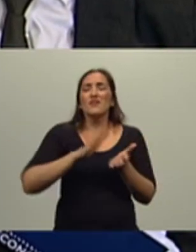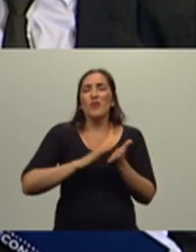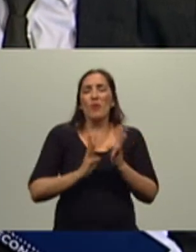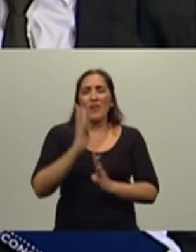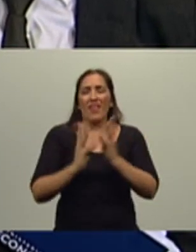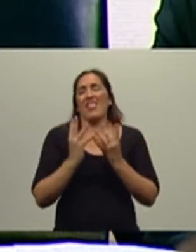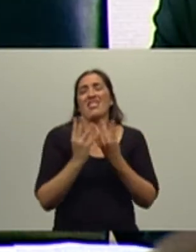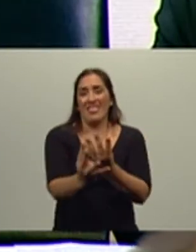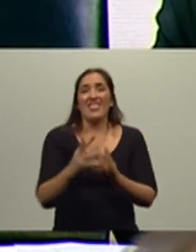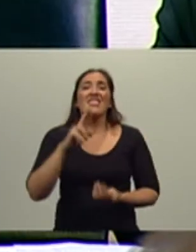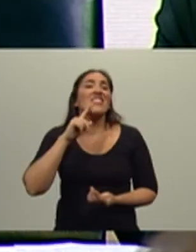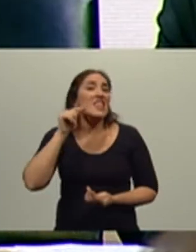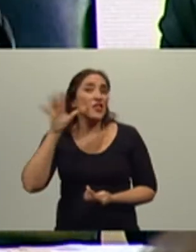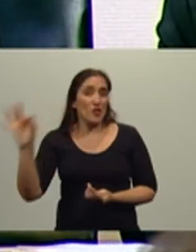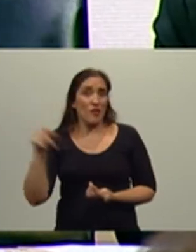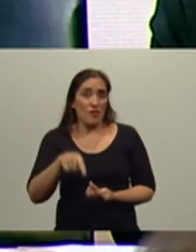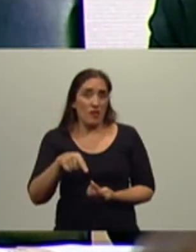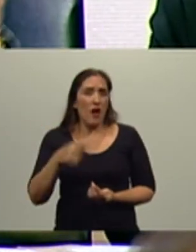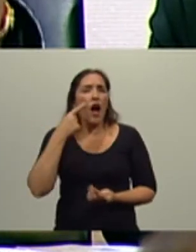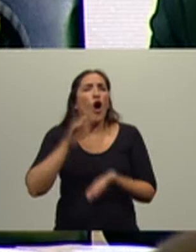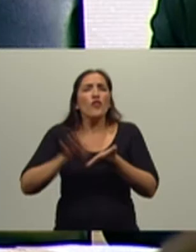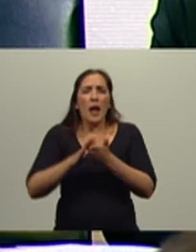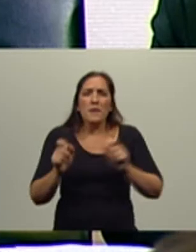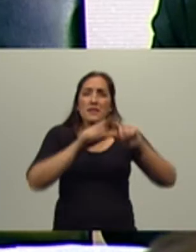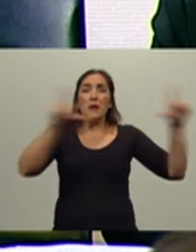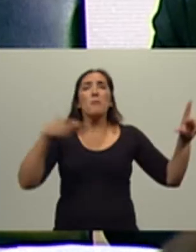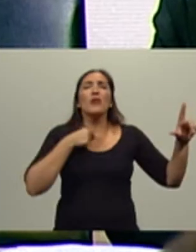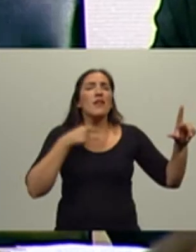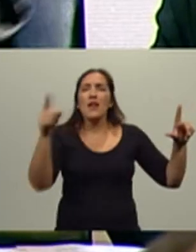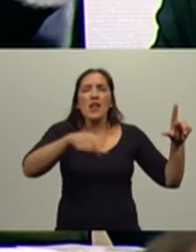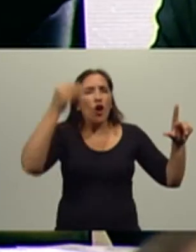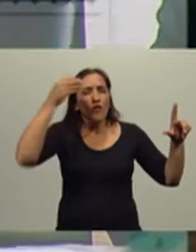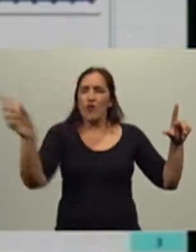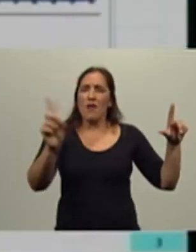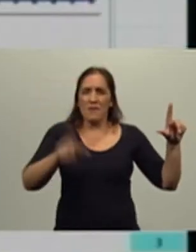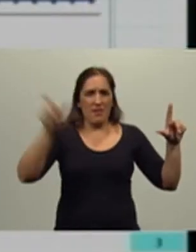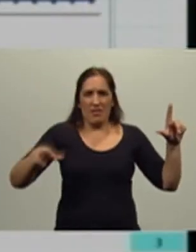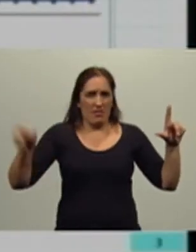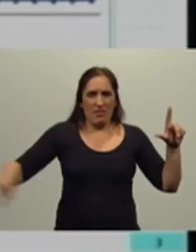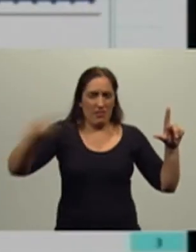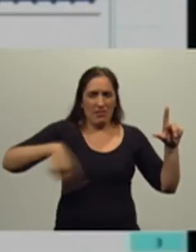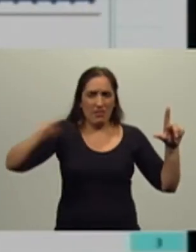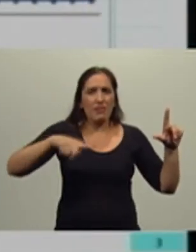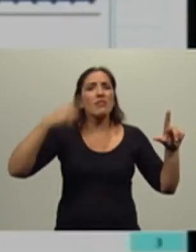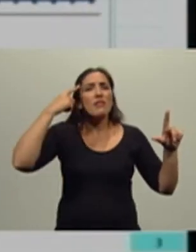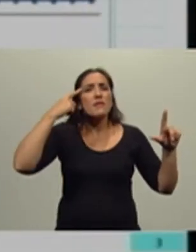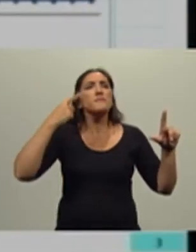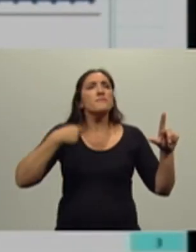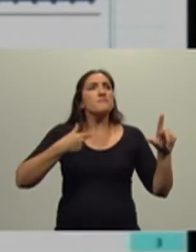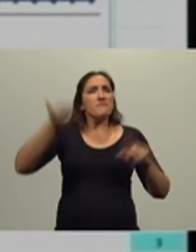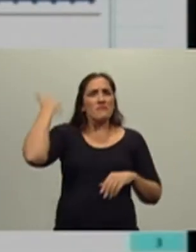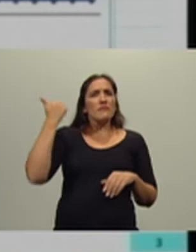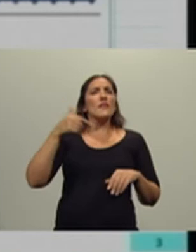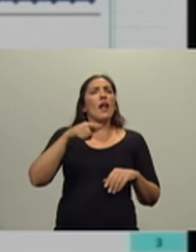subía y bajaba que parecía... Dame la anterior de vuelta para que no se les olvide a nadie. Miren lo que era la época de la previsibilidad,